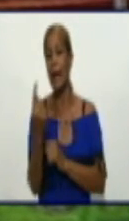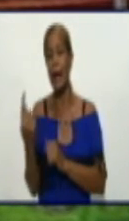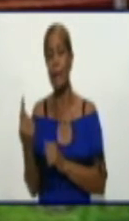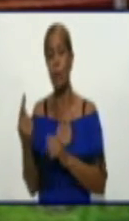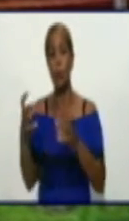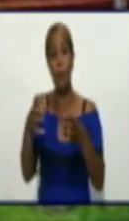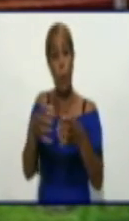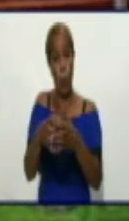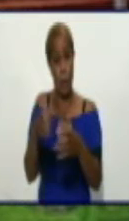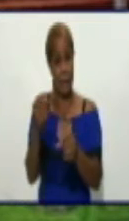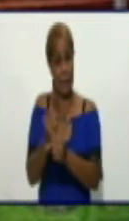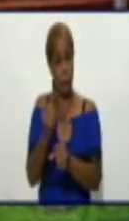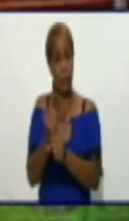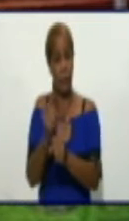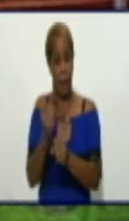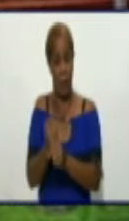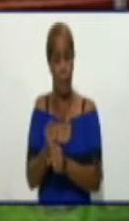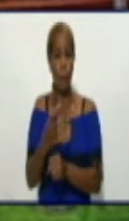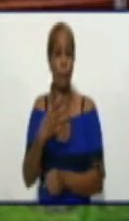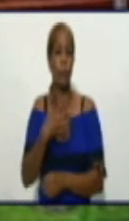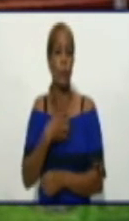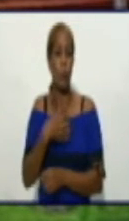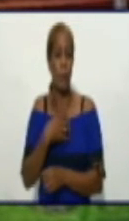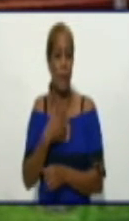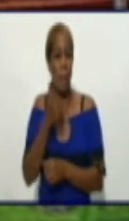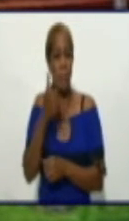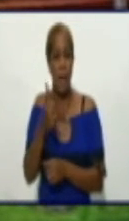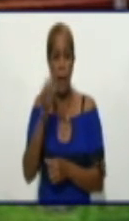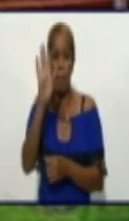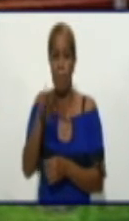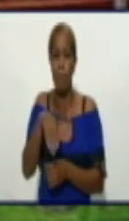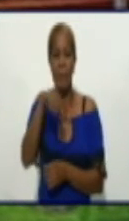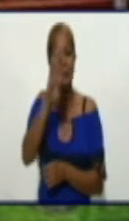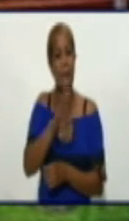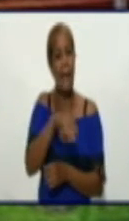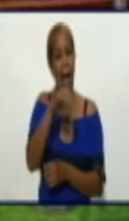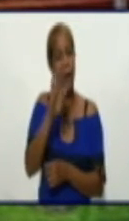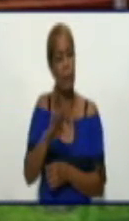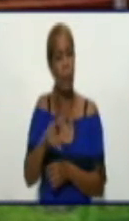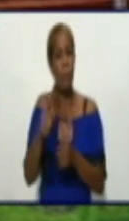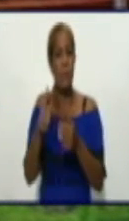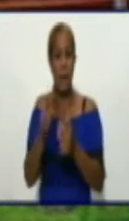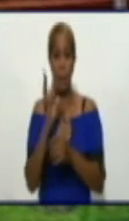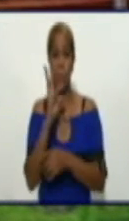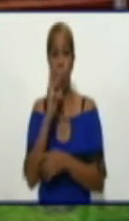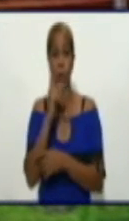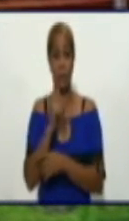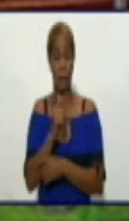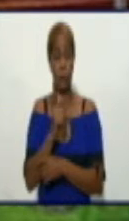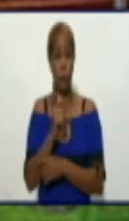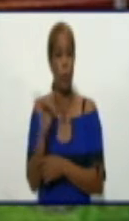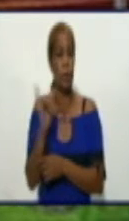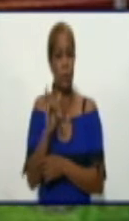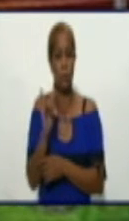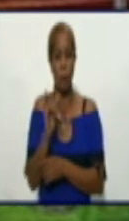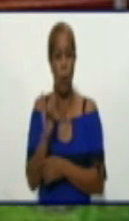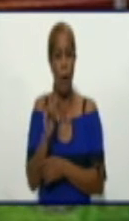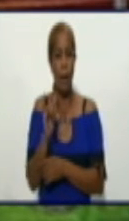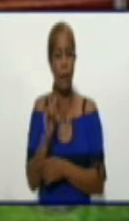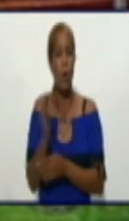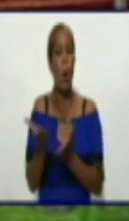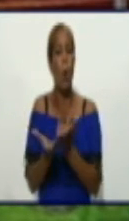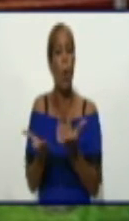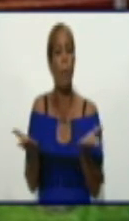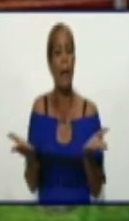estuviera bien pintado, que estuviera adornado alegórico a un momento como este.